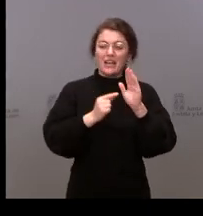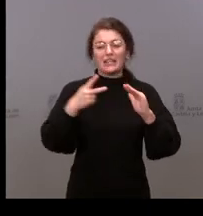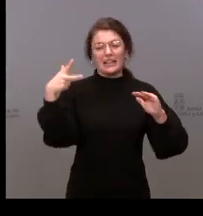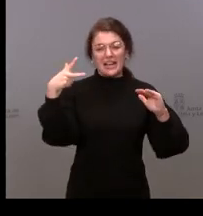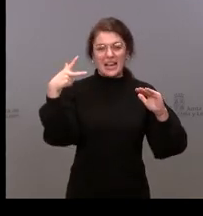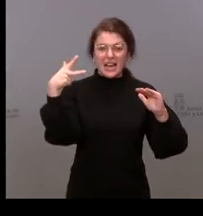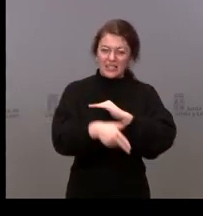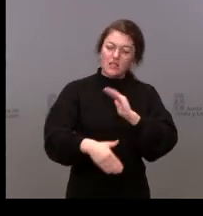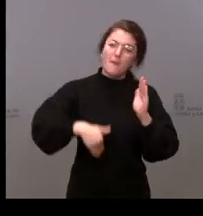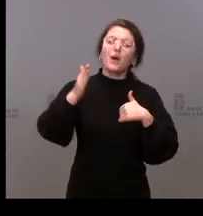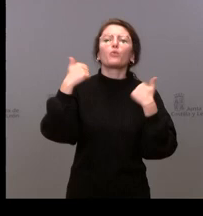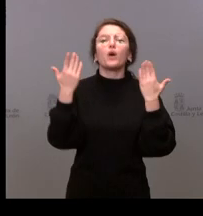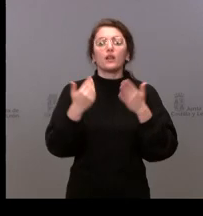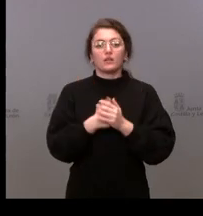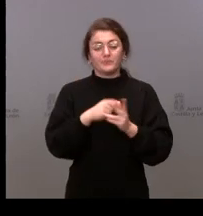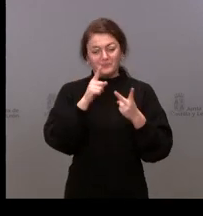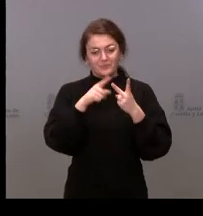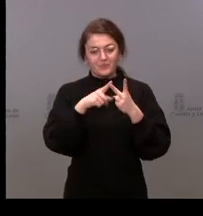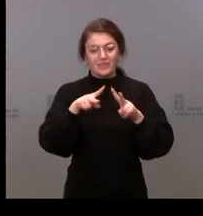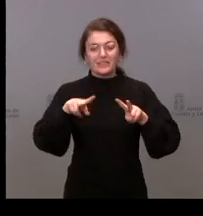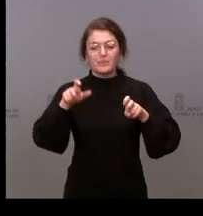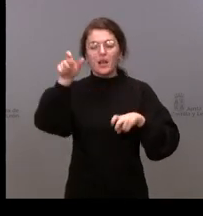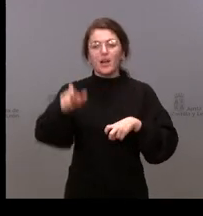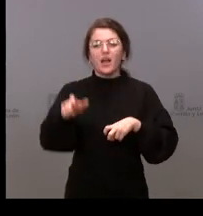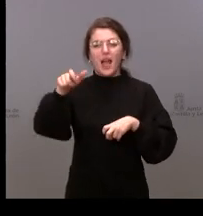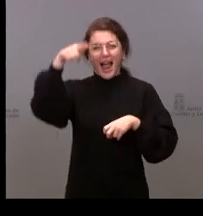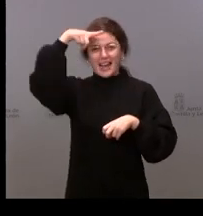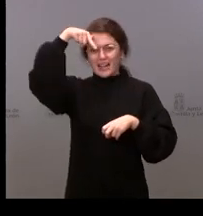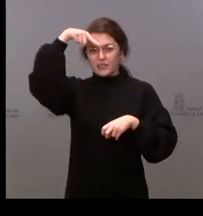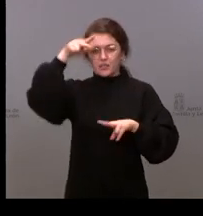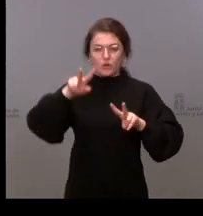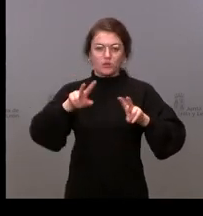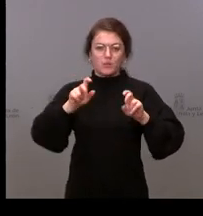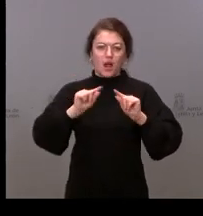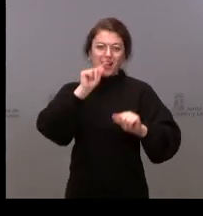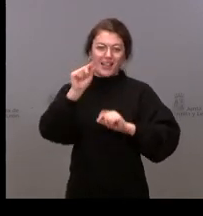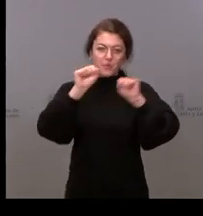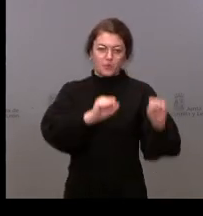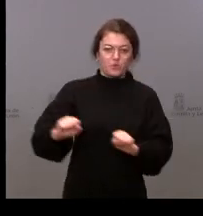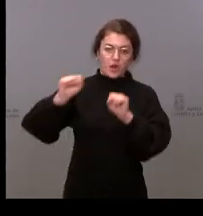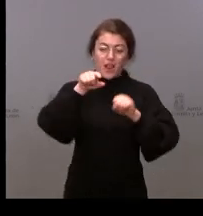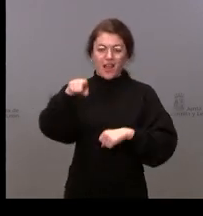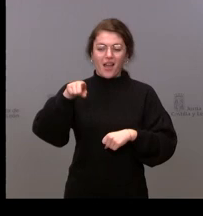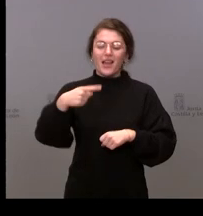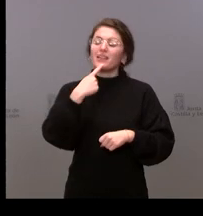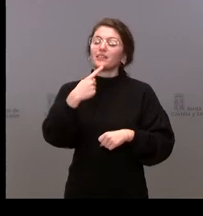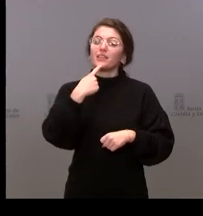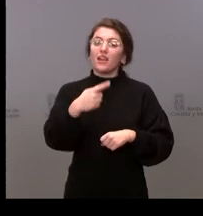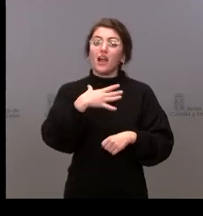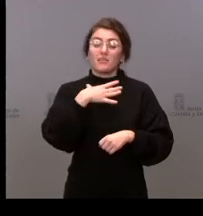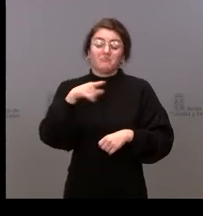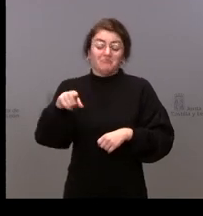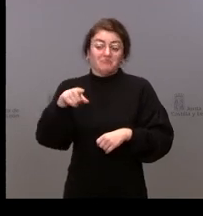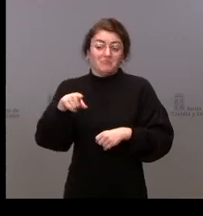punto, Alfredo Corel, catedrático de inmunología, decía hace unos días que él sería partidario de poner en marcha el